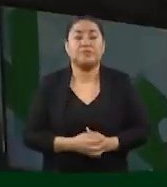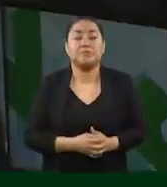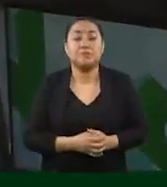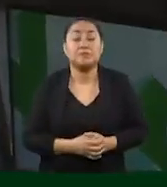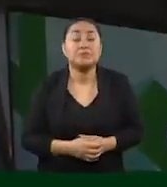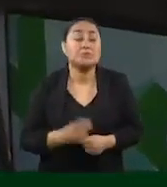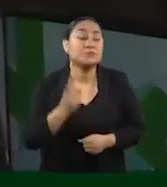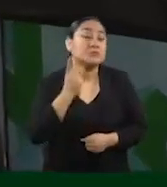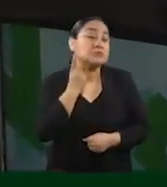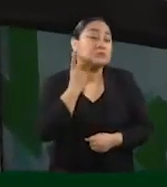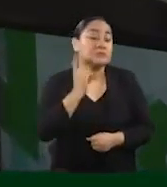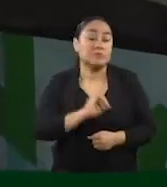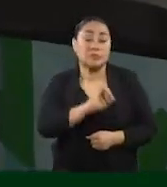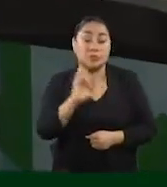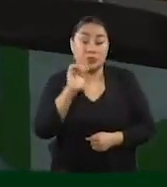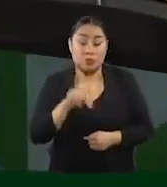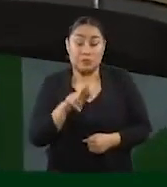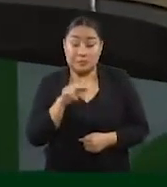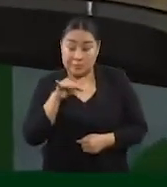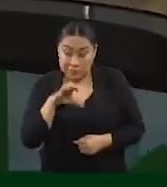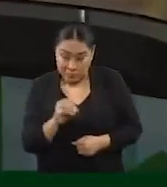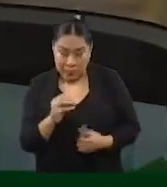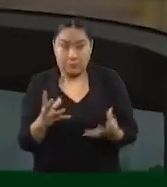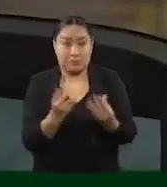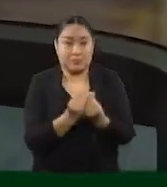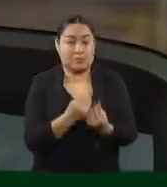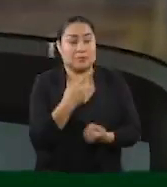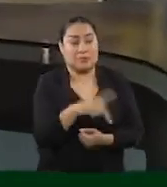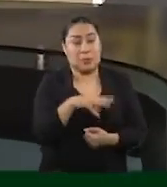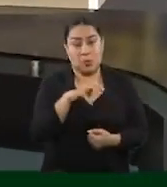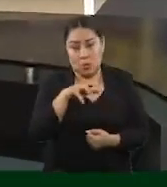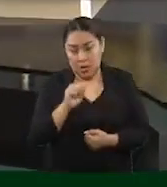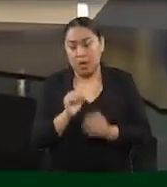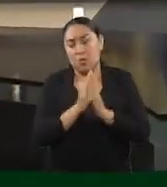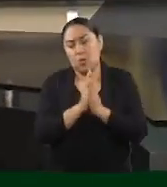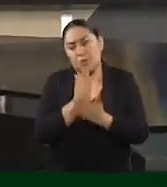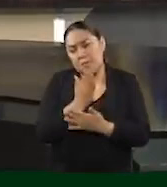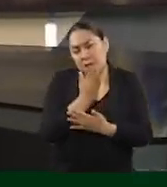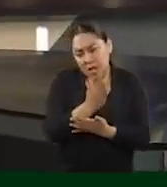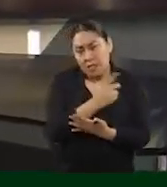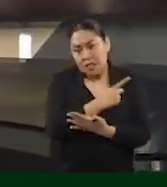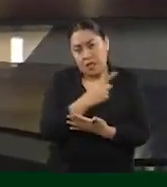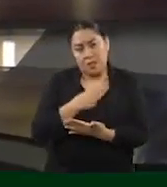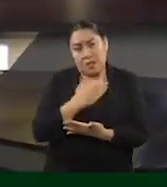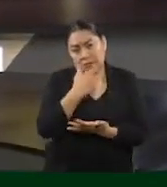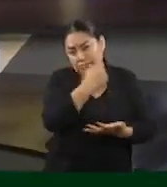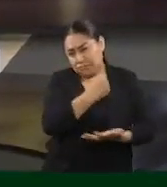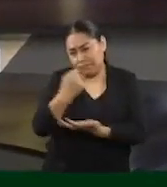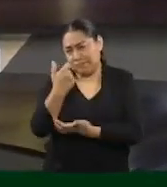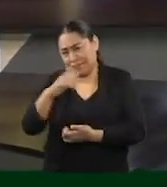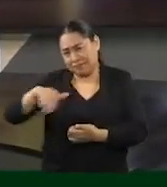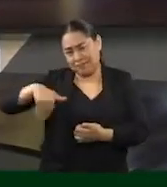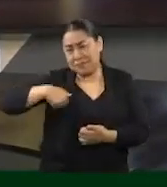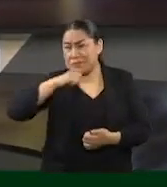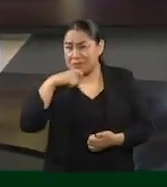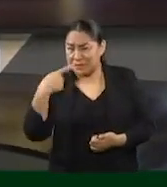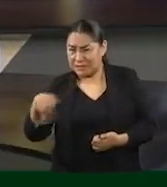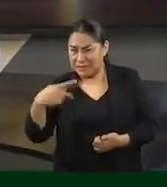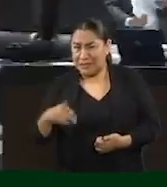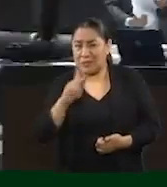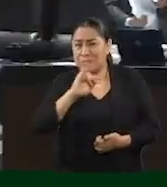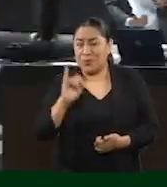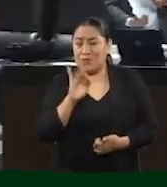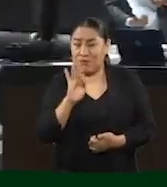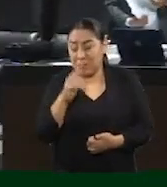El diputado Juan Ramiro Robledo del Grupo Parlamentario de Morena insistió en que destinar recursos de los fideicomisos del Poder Judicial para la